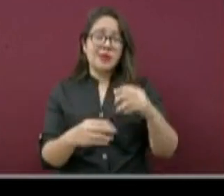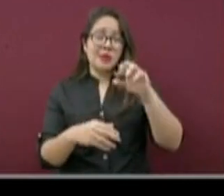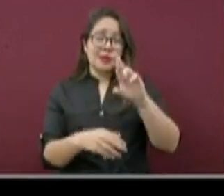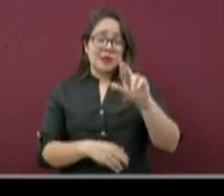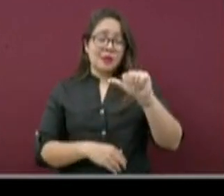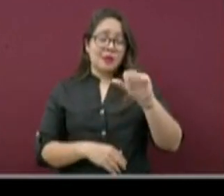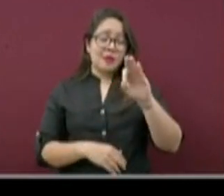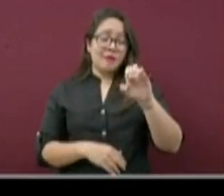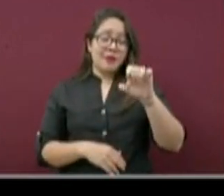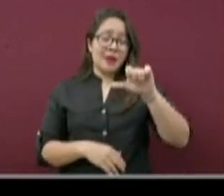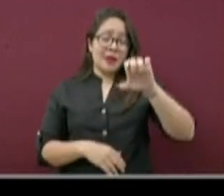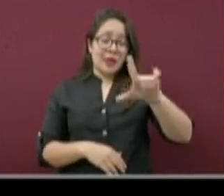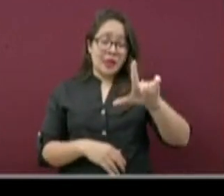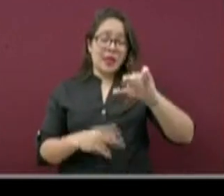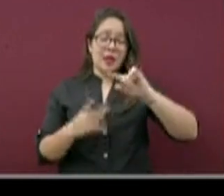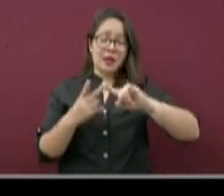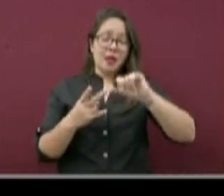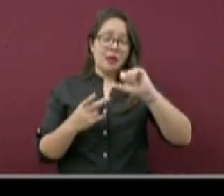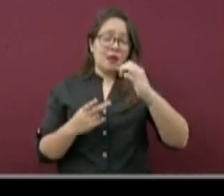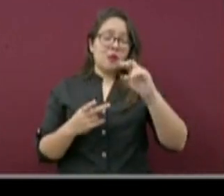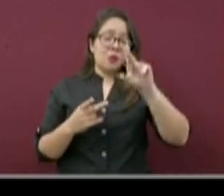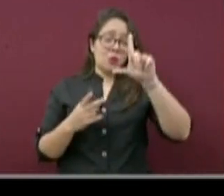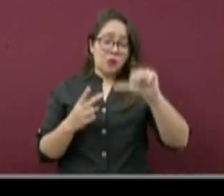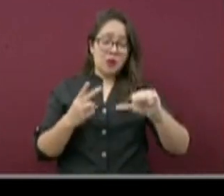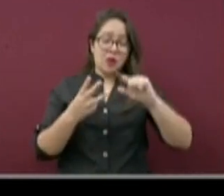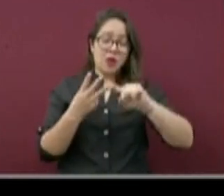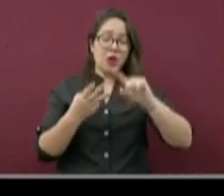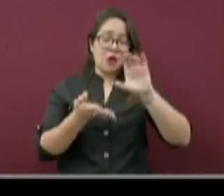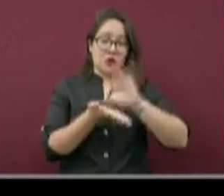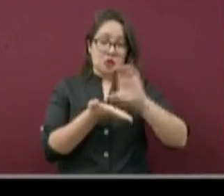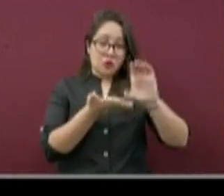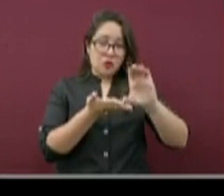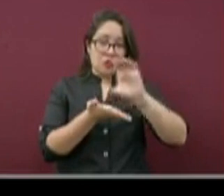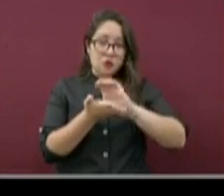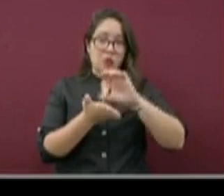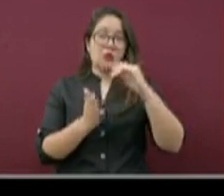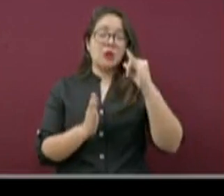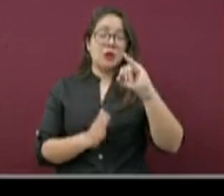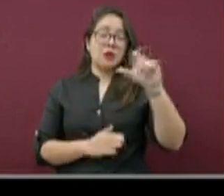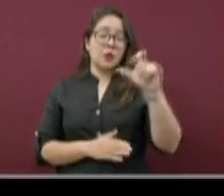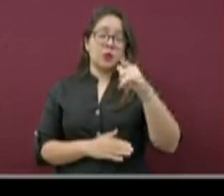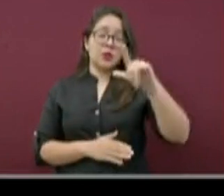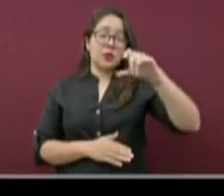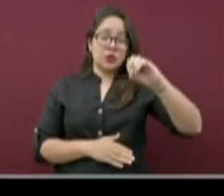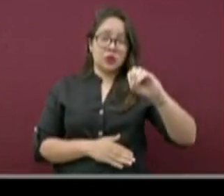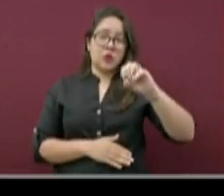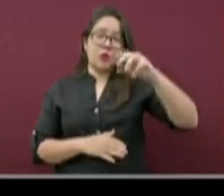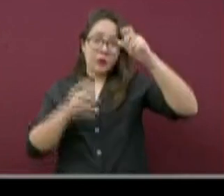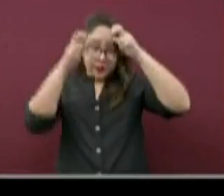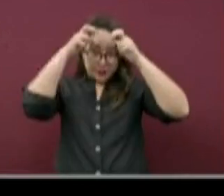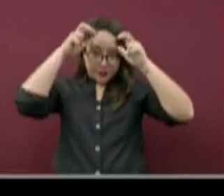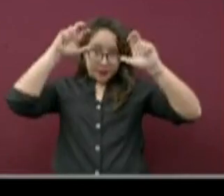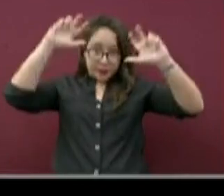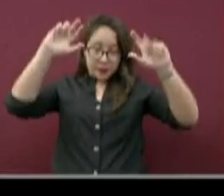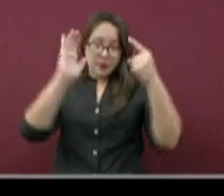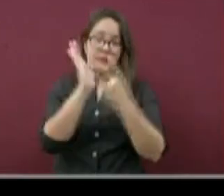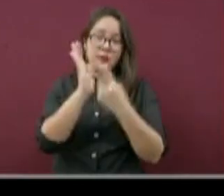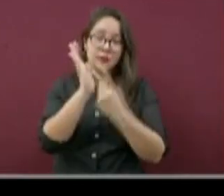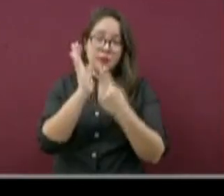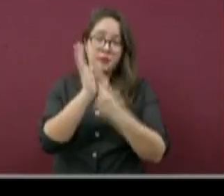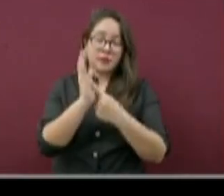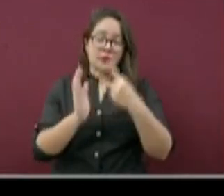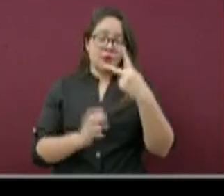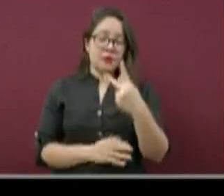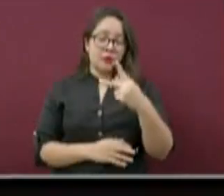Delgado, Acula, Cozole Acaque, Izhuatlancillo, Mizantla, Papantla y Paso del